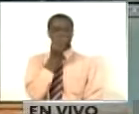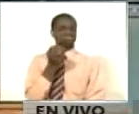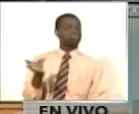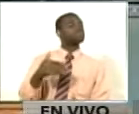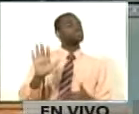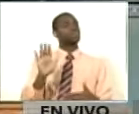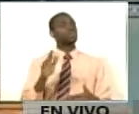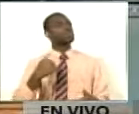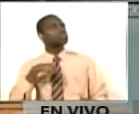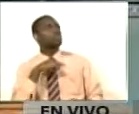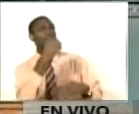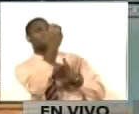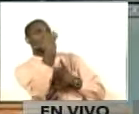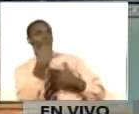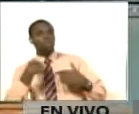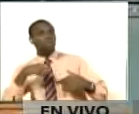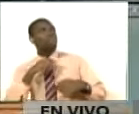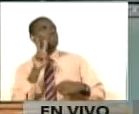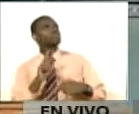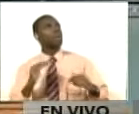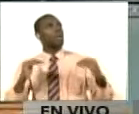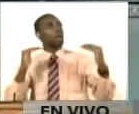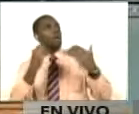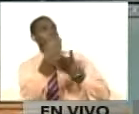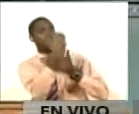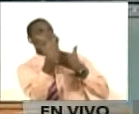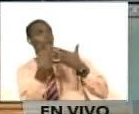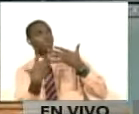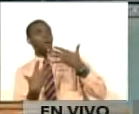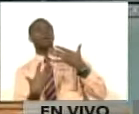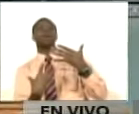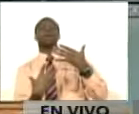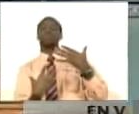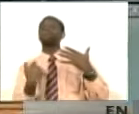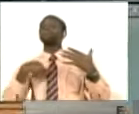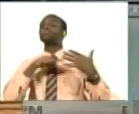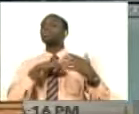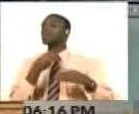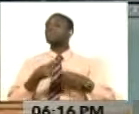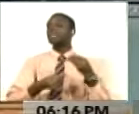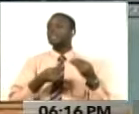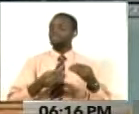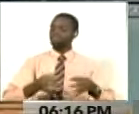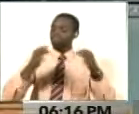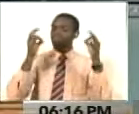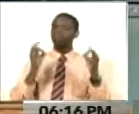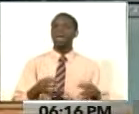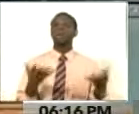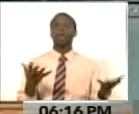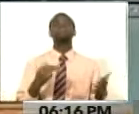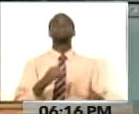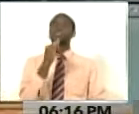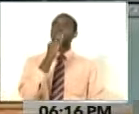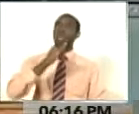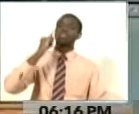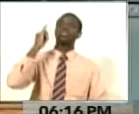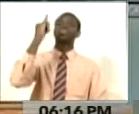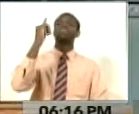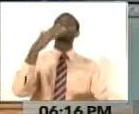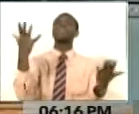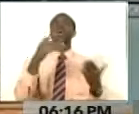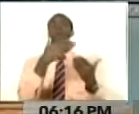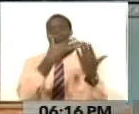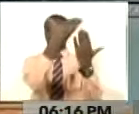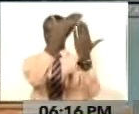la soberanía de nuestra patria, procederíamos de inmediato a denunciar la Carta de la